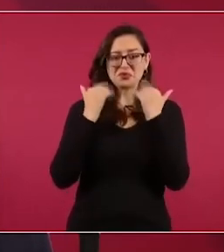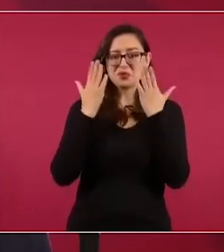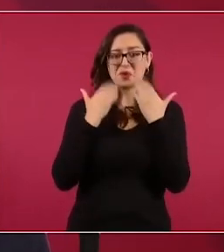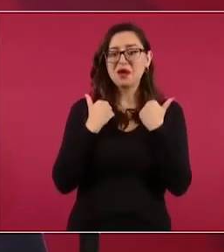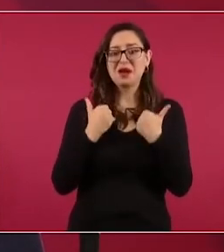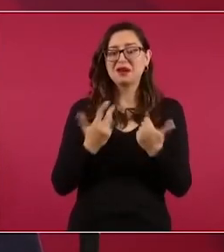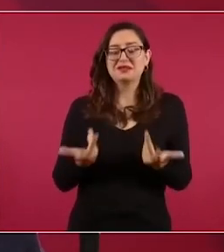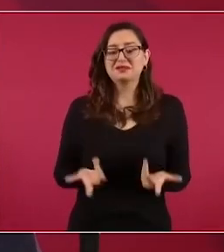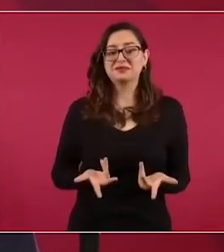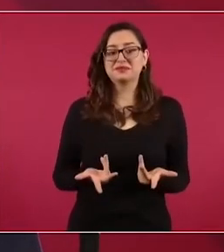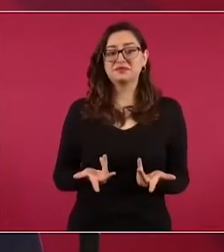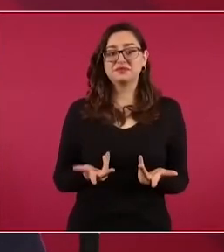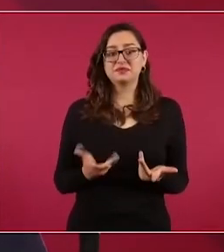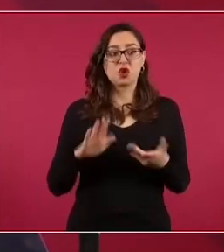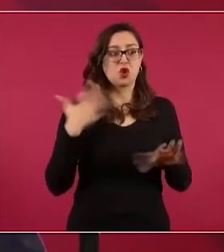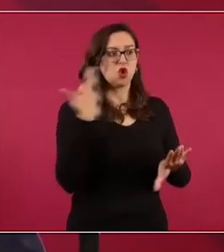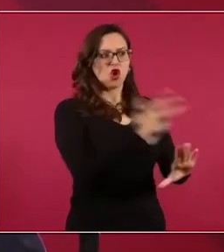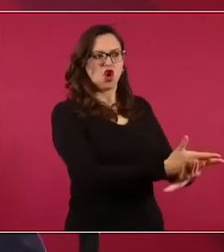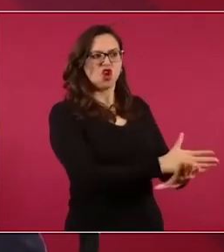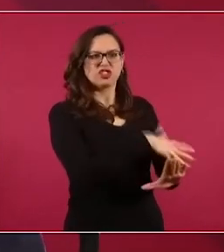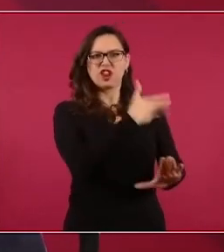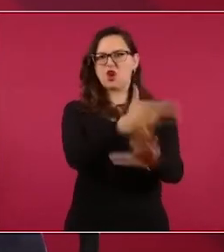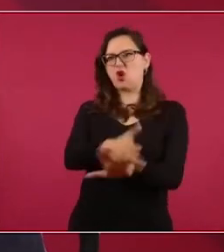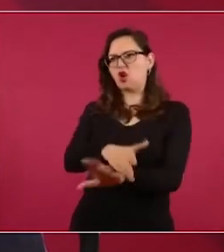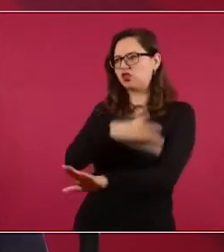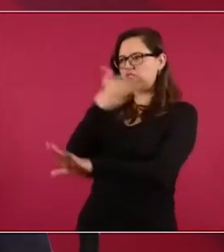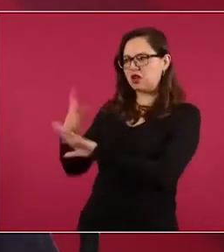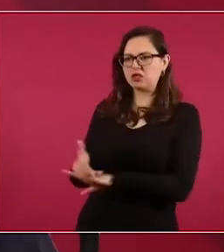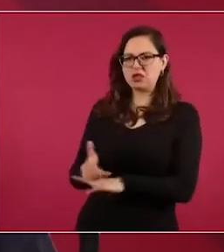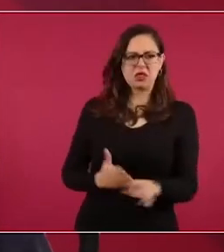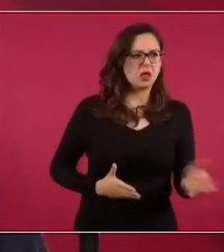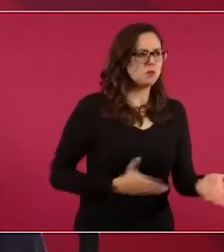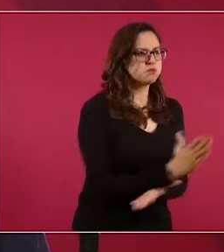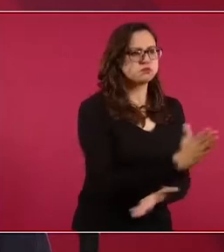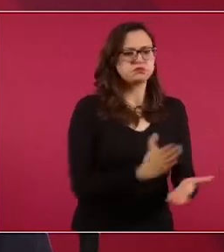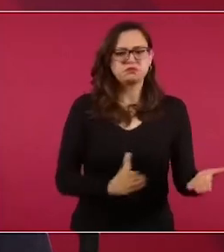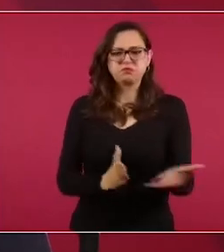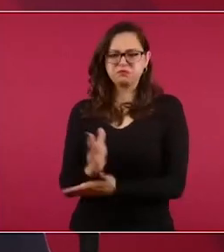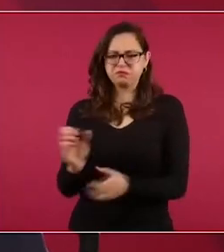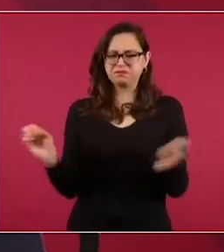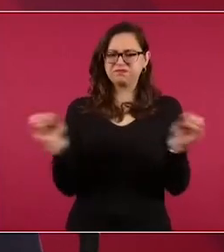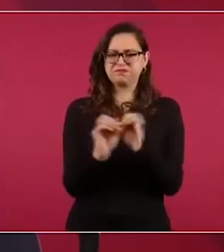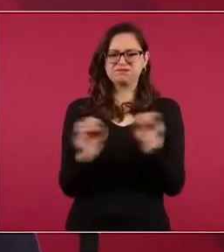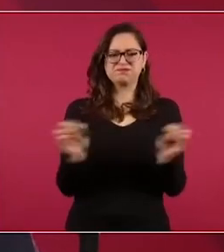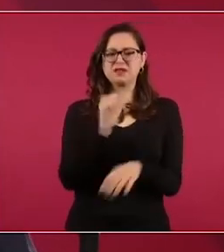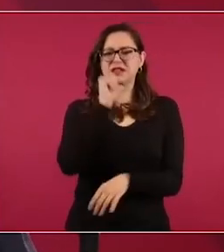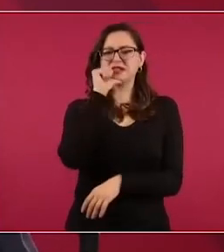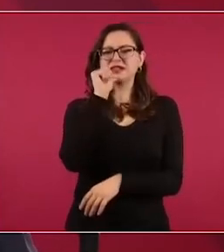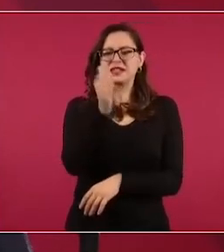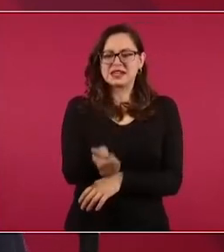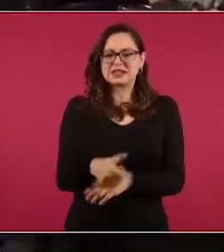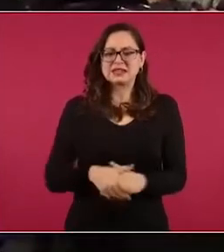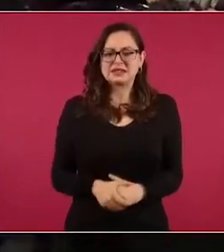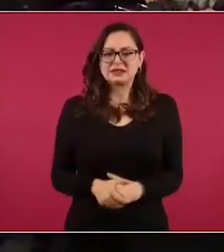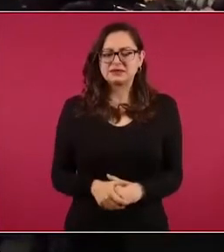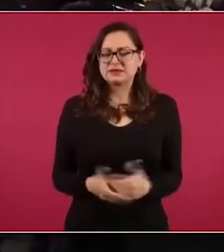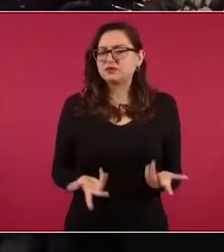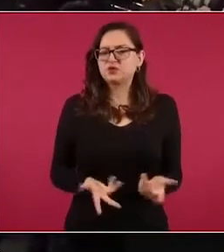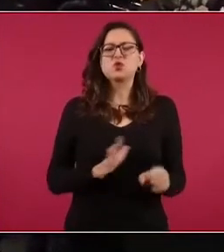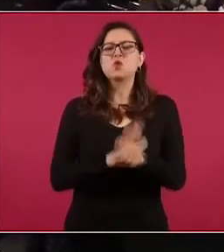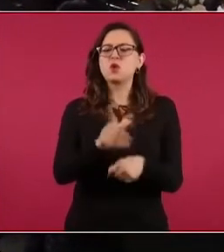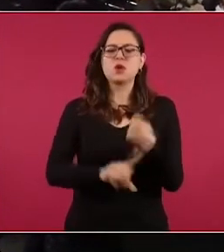la soberanía de ninguna nación. Entonces, ¿qué es lo que está pasando realmente?